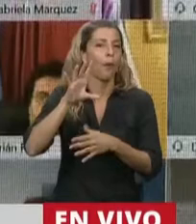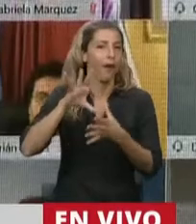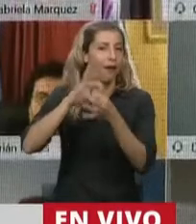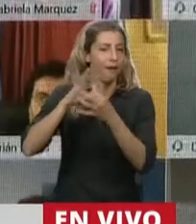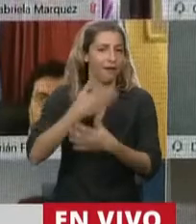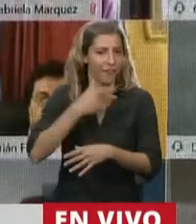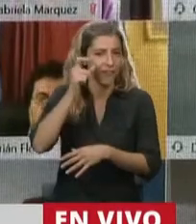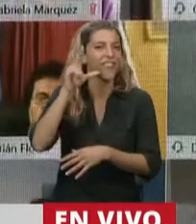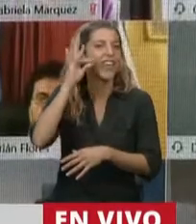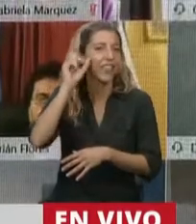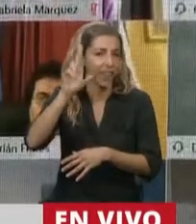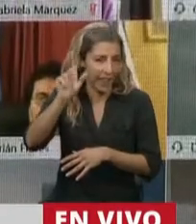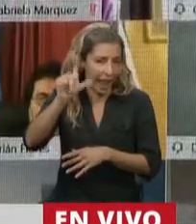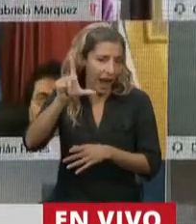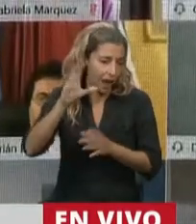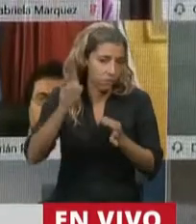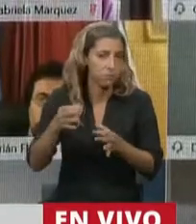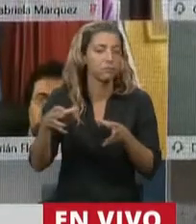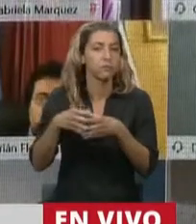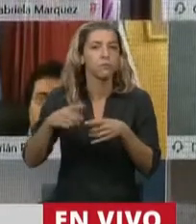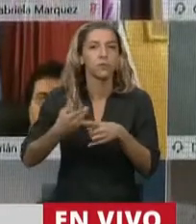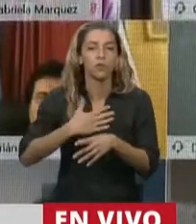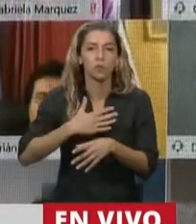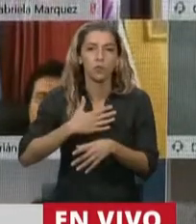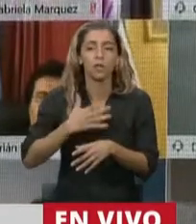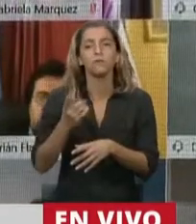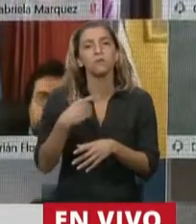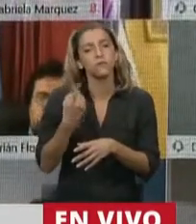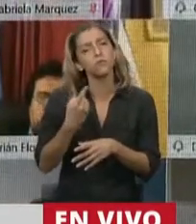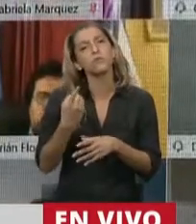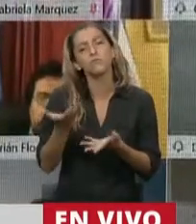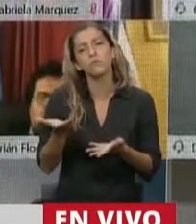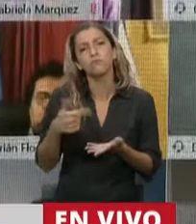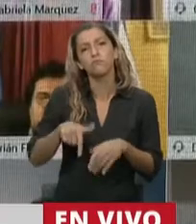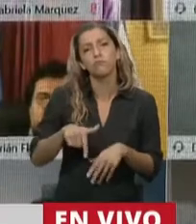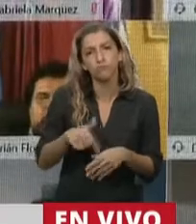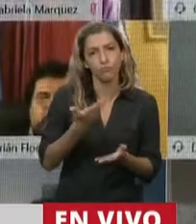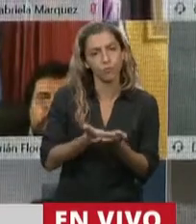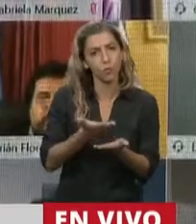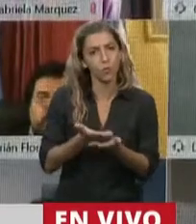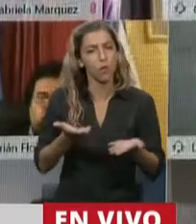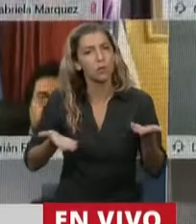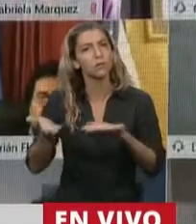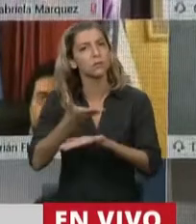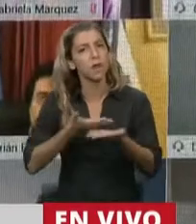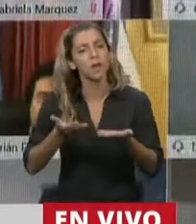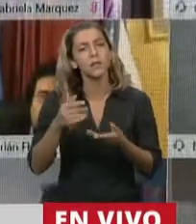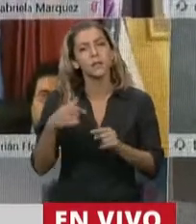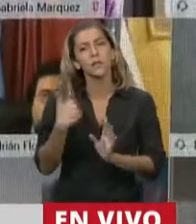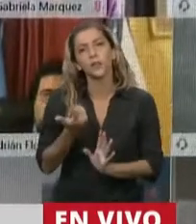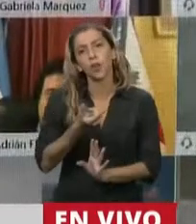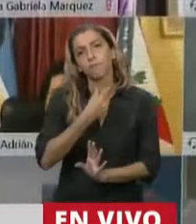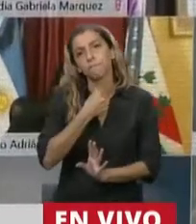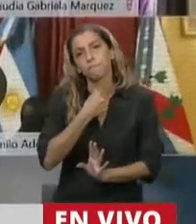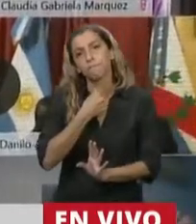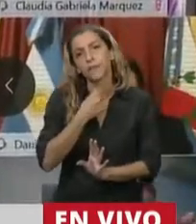debatir otras cosas que no sean el proyecto que estamos tocando. Le voy a pedir la anuencia